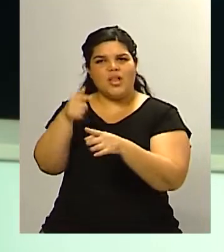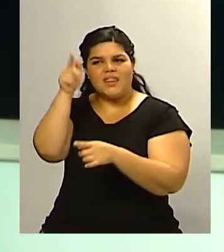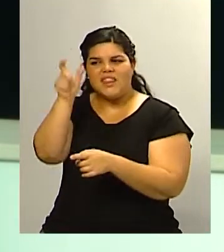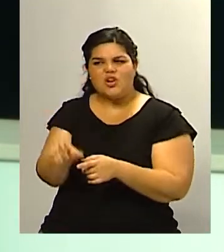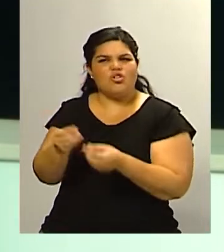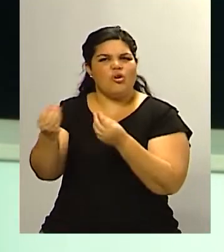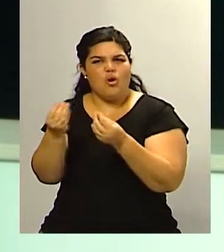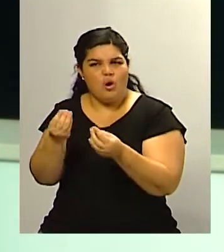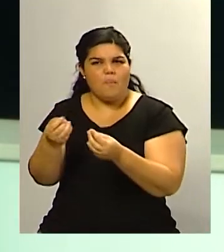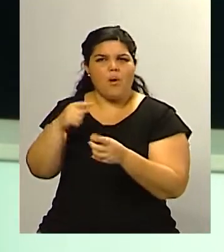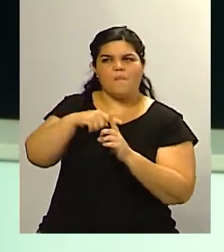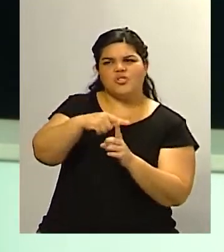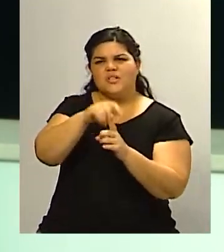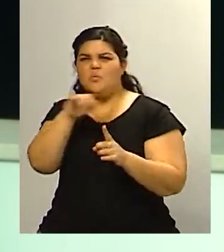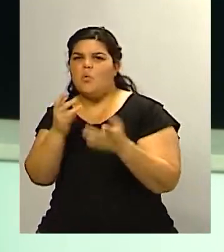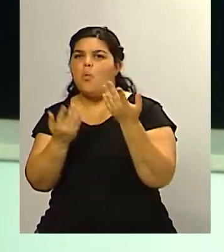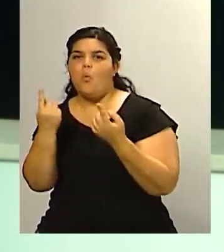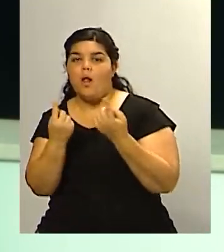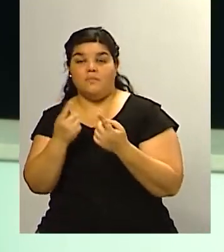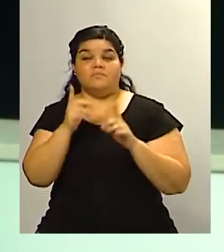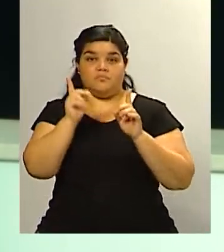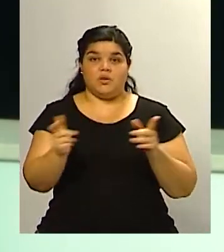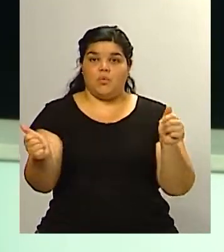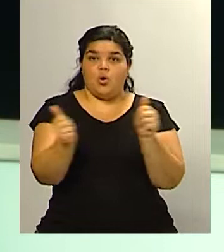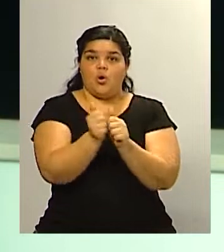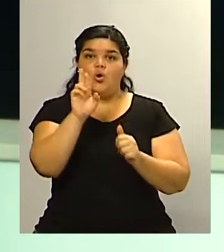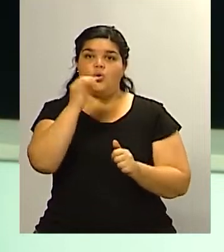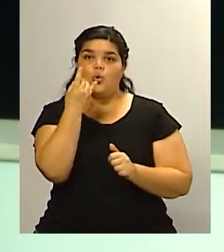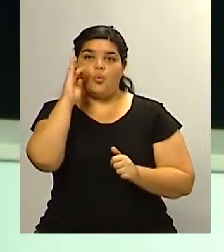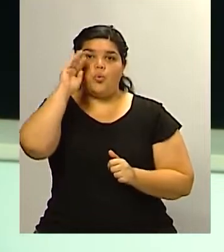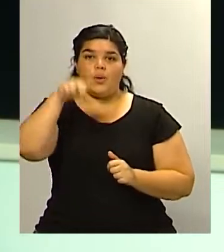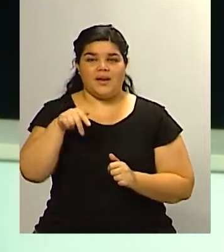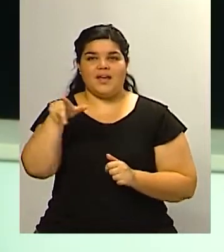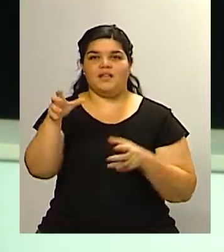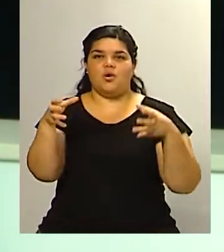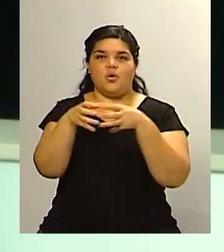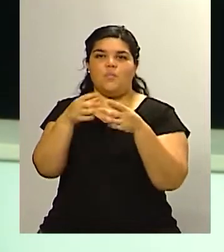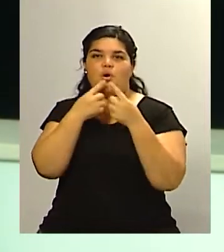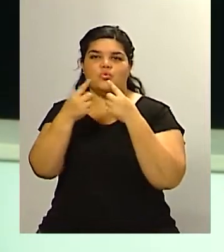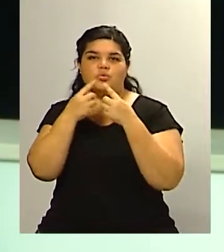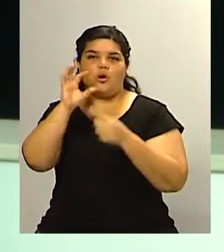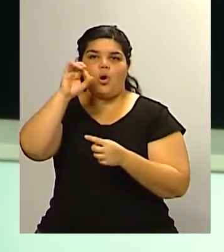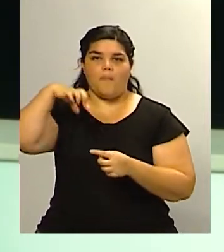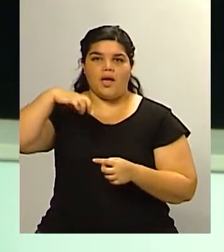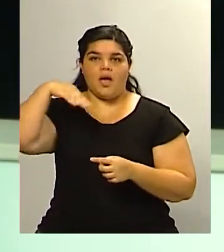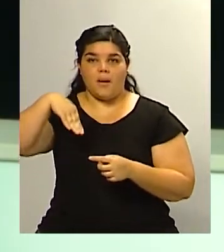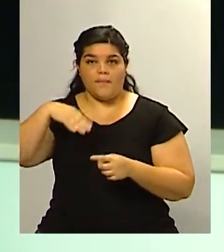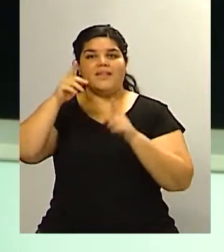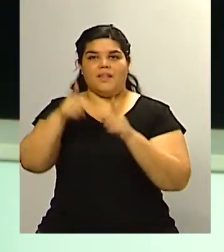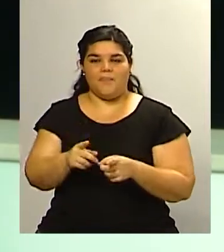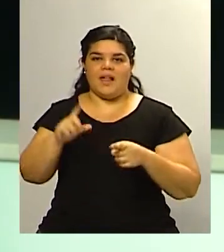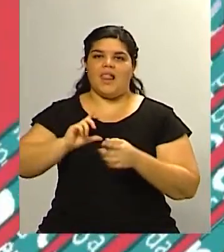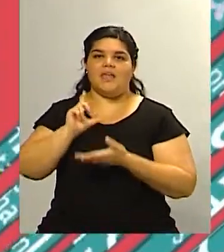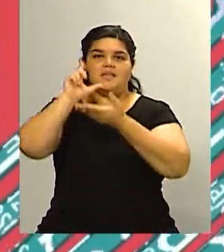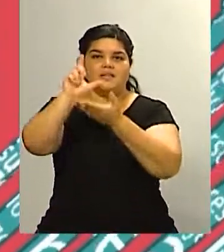provincia de Mendoza lo hacemos con Rubén Sabi que es representante de la consultora OPM y además licenciado en ciencias políticas